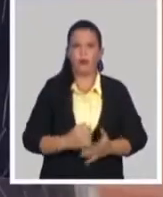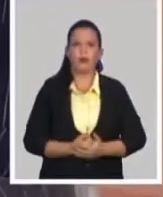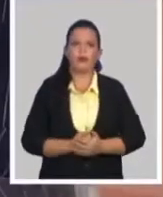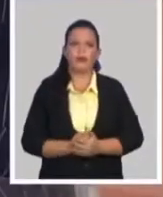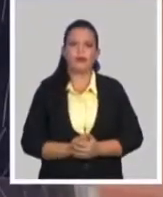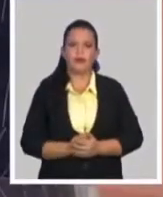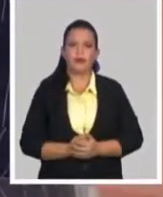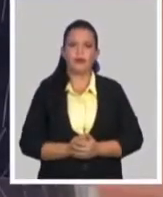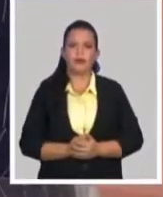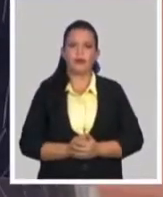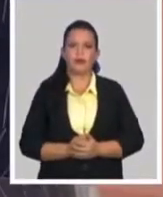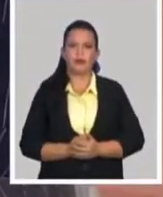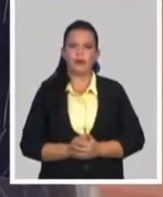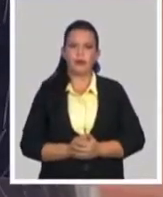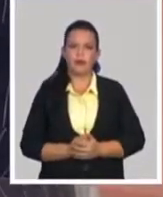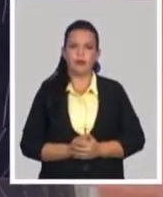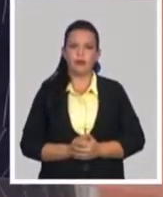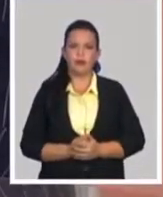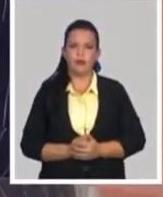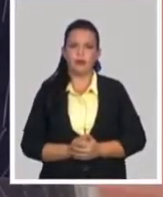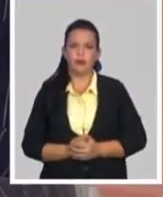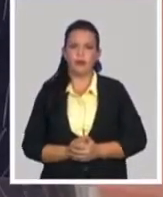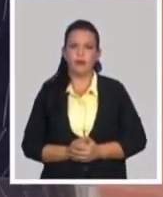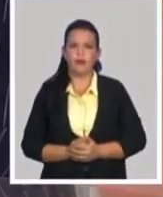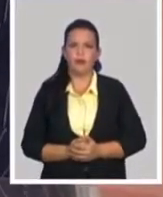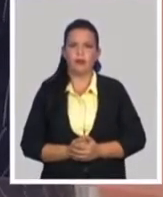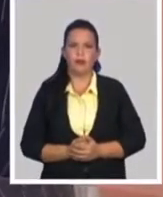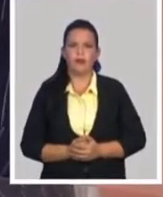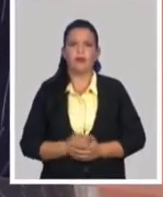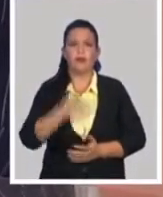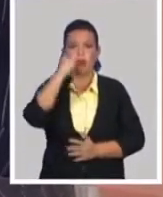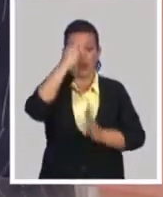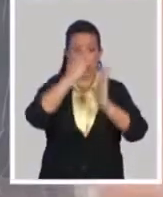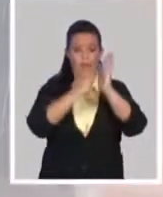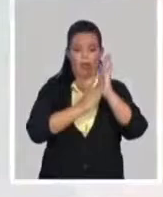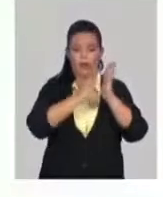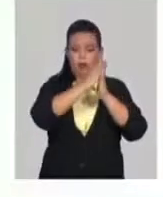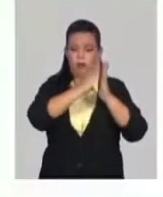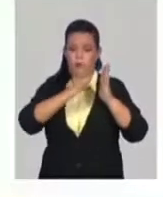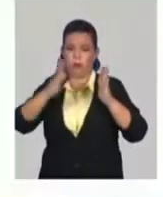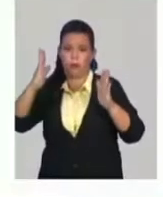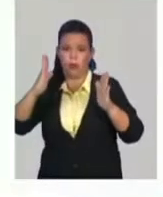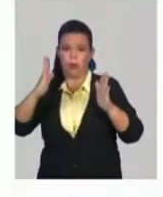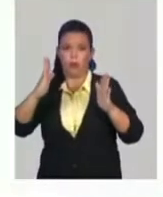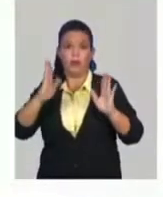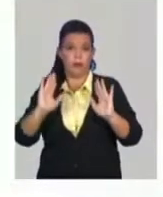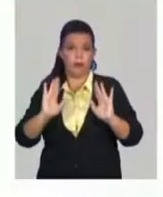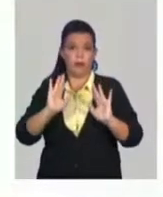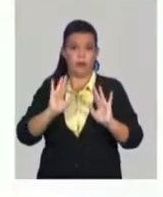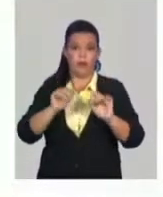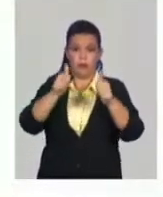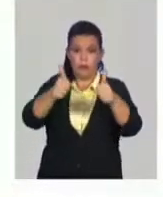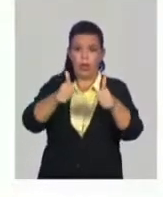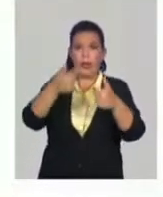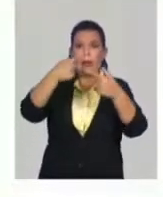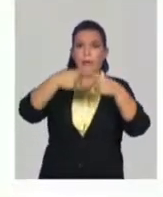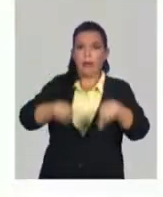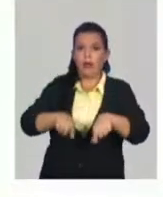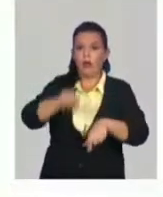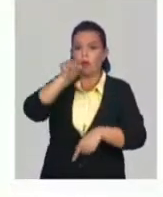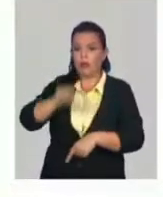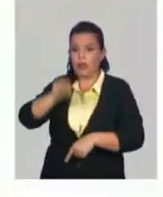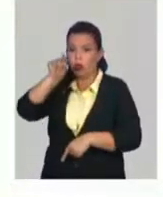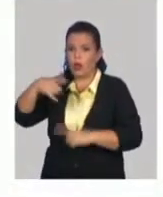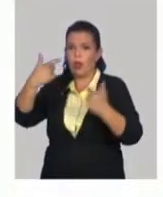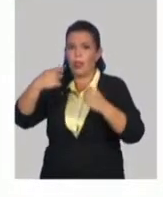también, transcurridos esos seis meses, si el titular no se presenta en las oficinas bancarias para convertir